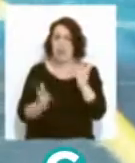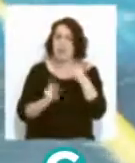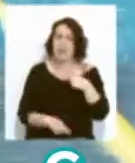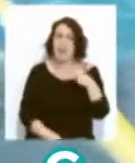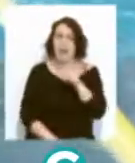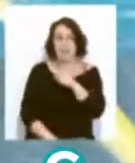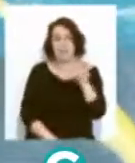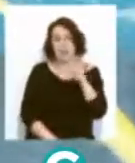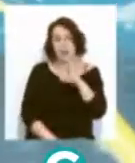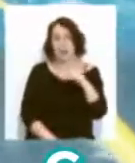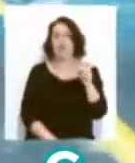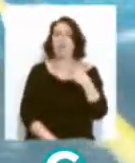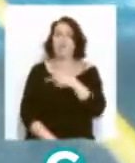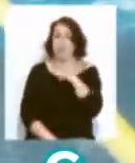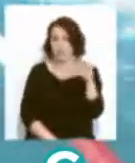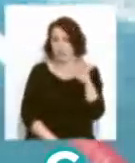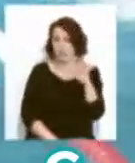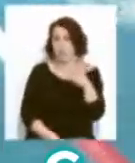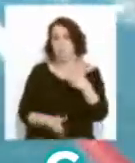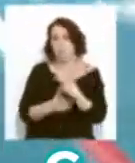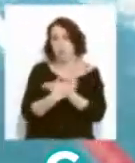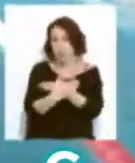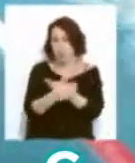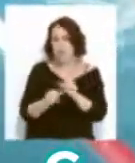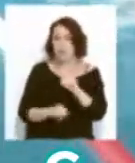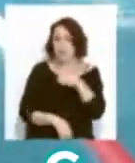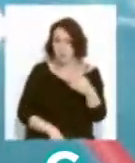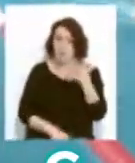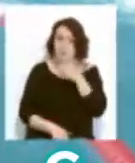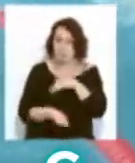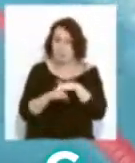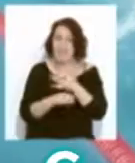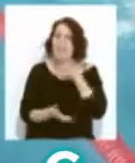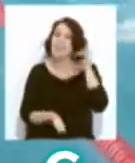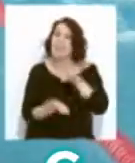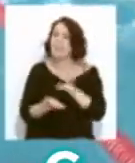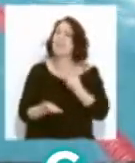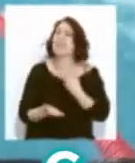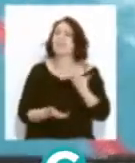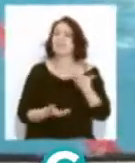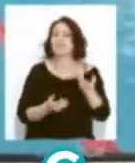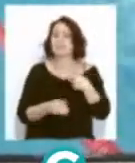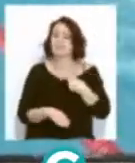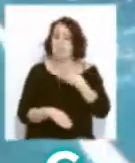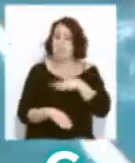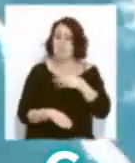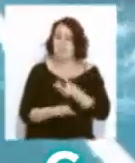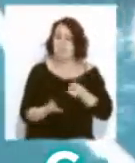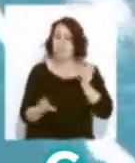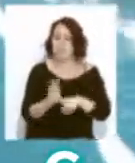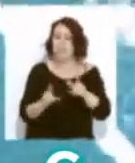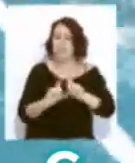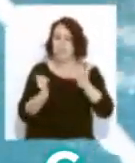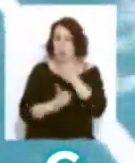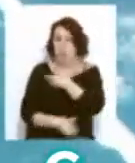200 mariposa. Y el Club Natación, perdón, en esta cita se disputan las plazas para participar con el